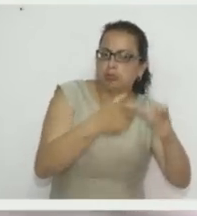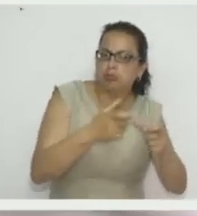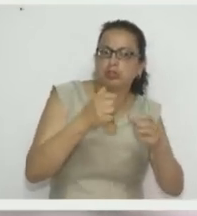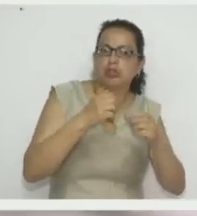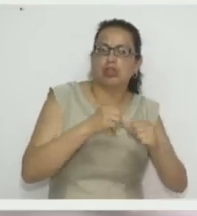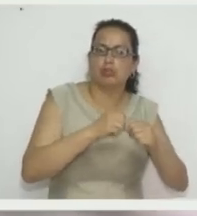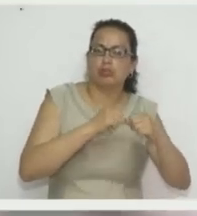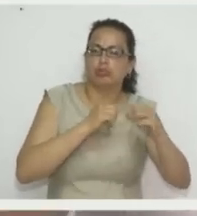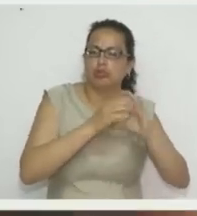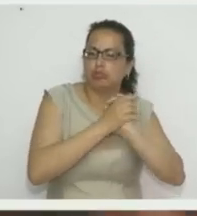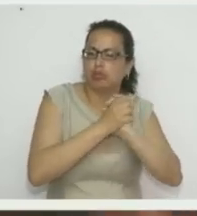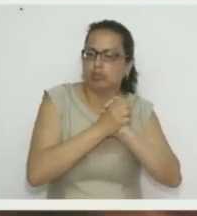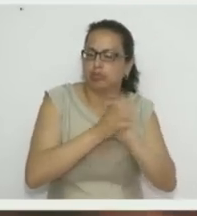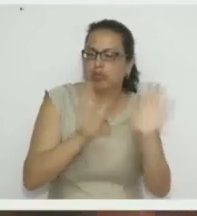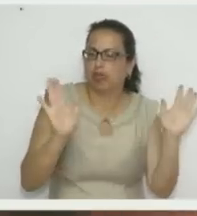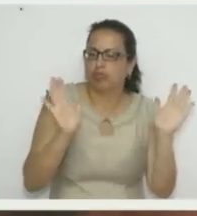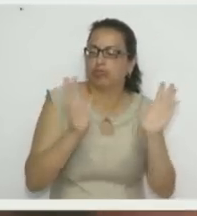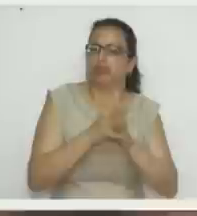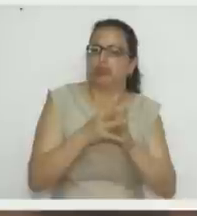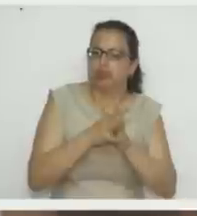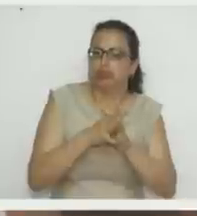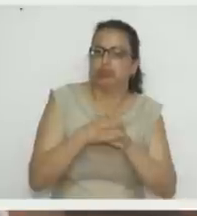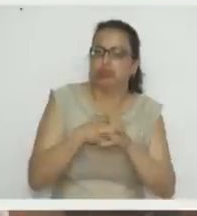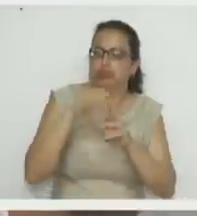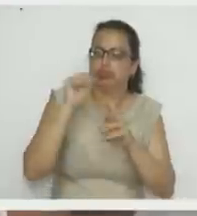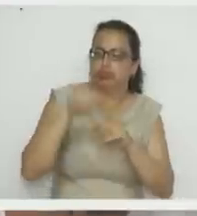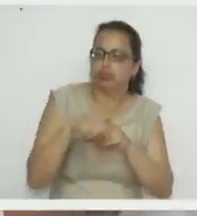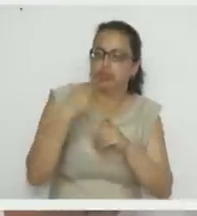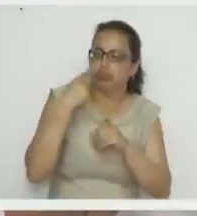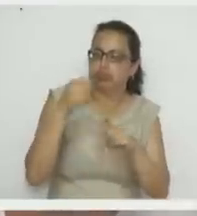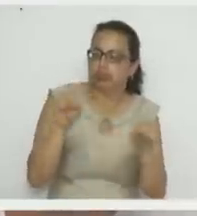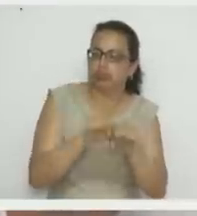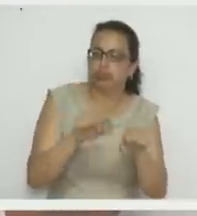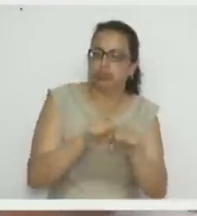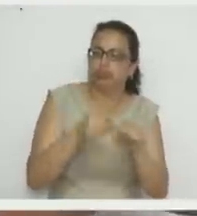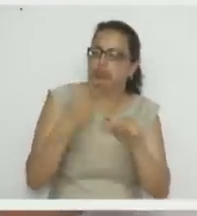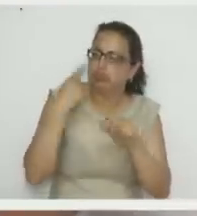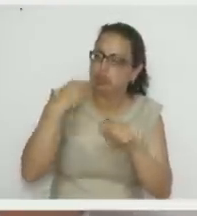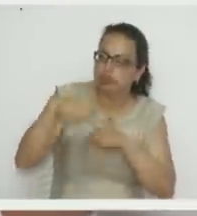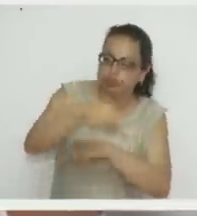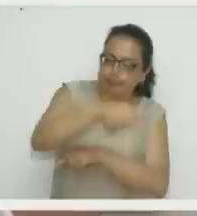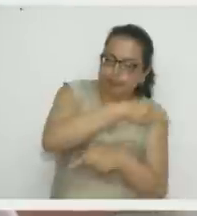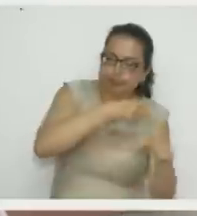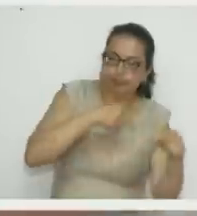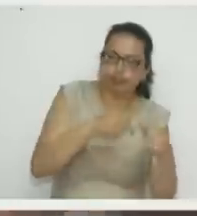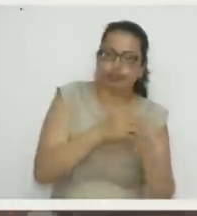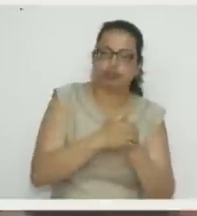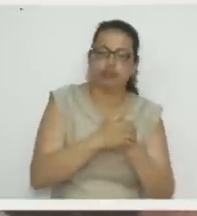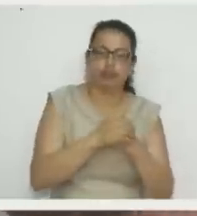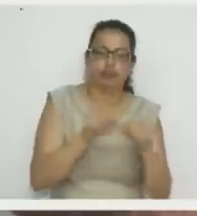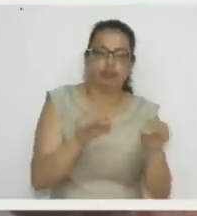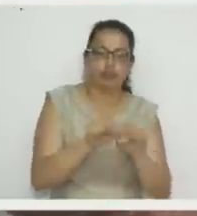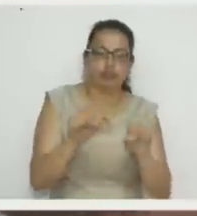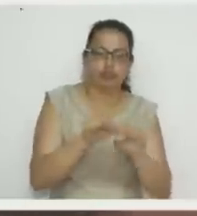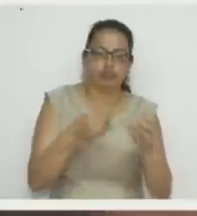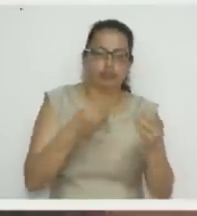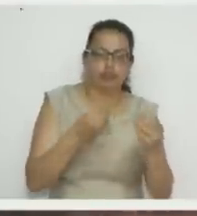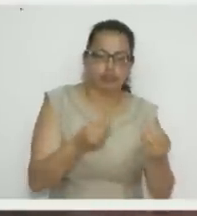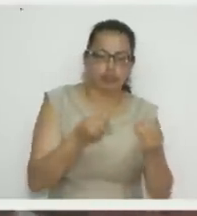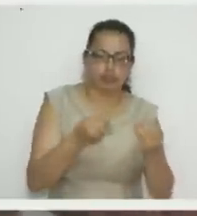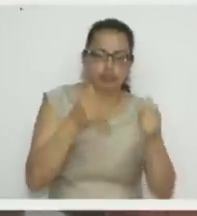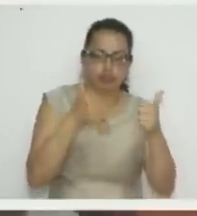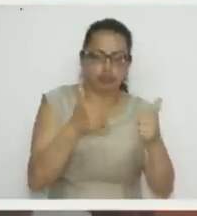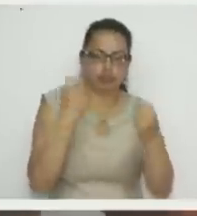podemos regalarlo. Mire que bonito, ahí le voy a dar la vuelta para que ustedes lo vean. Es un zapato muy bien